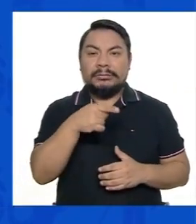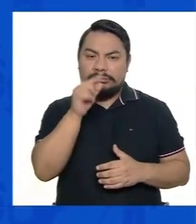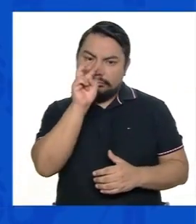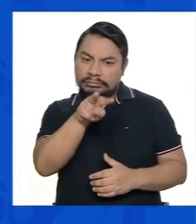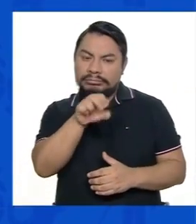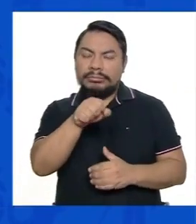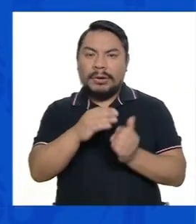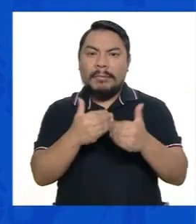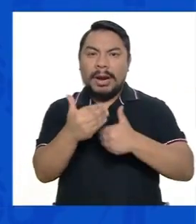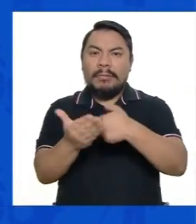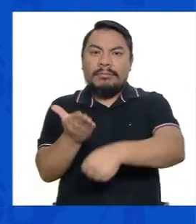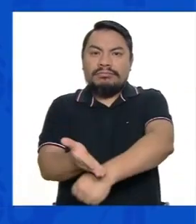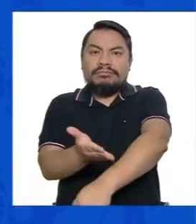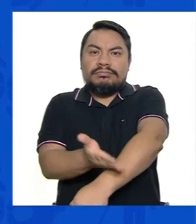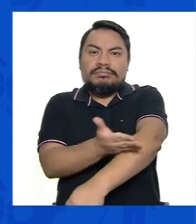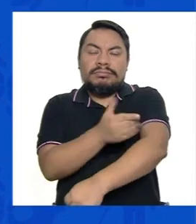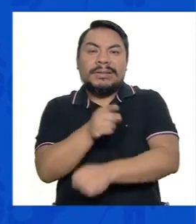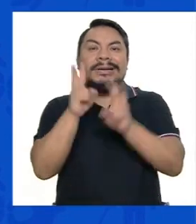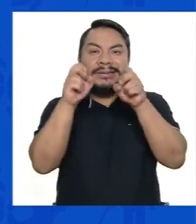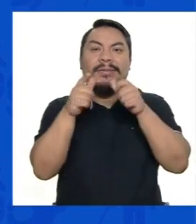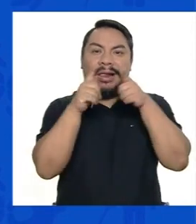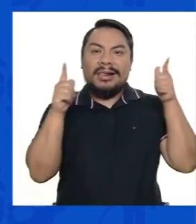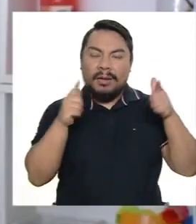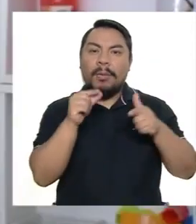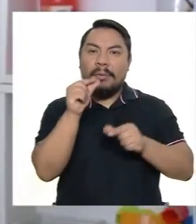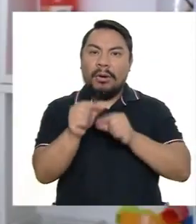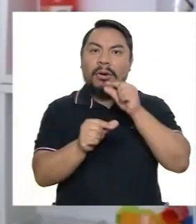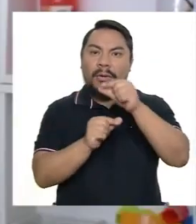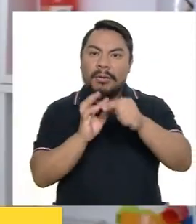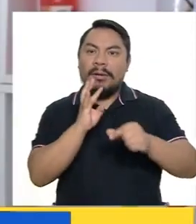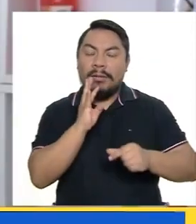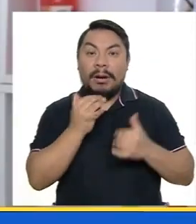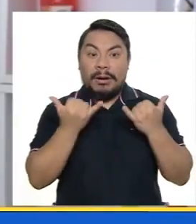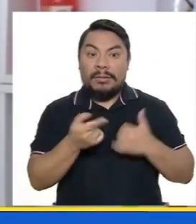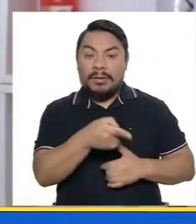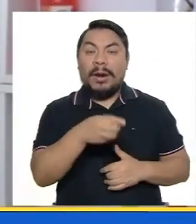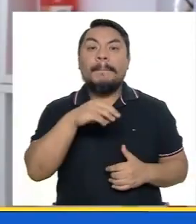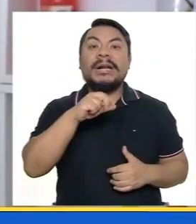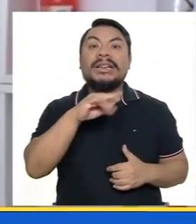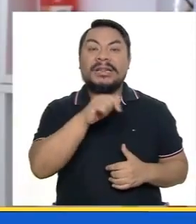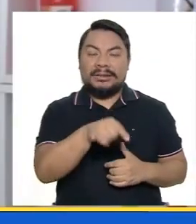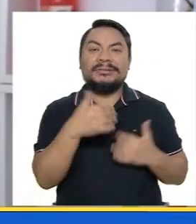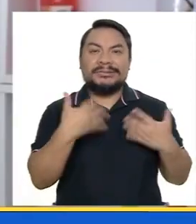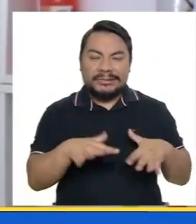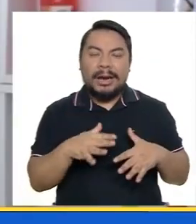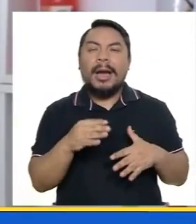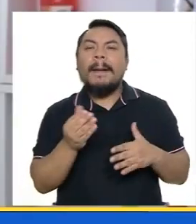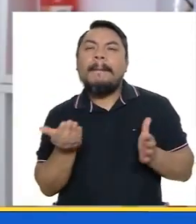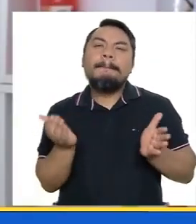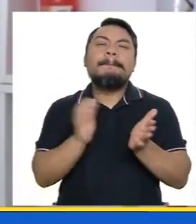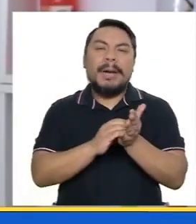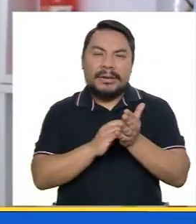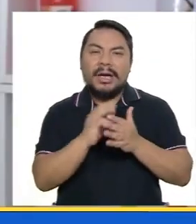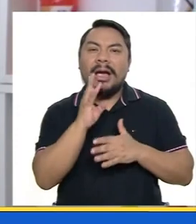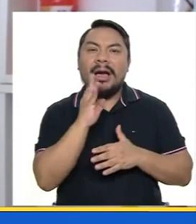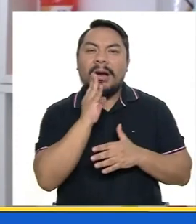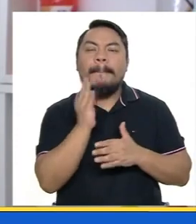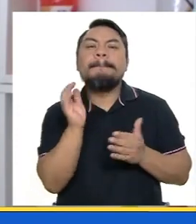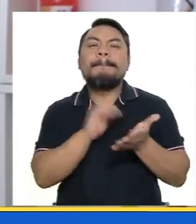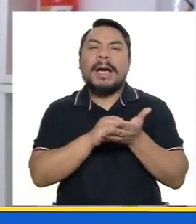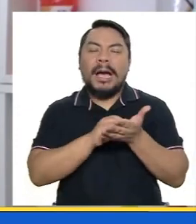mayor que ha tenido ha sido exactamente en el tema del lenguaje Martina ahora arma un poquito más con más